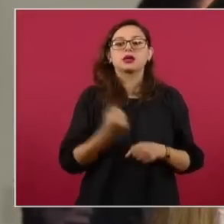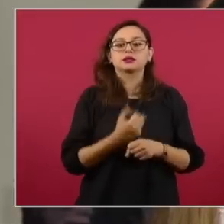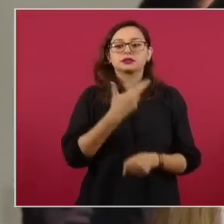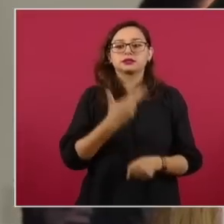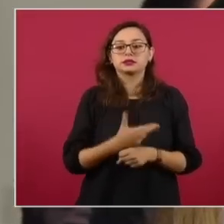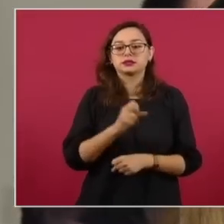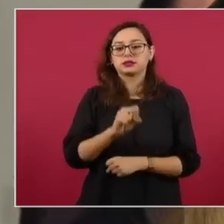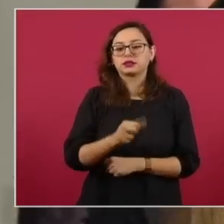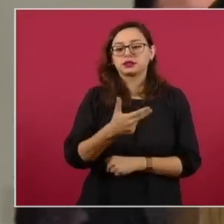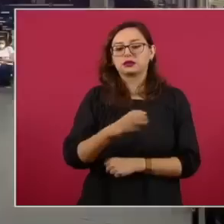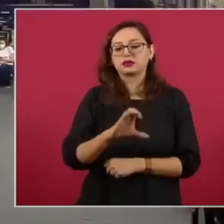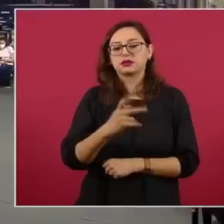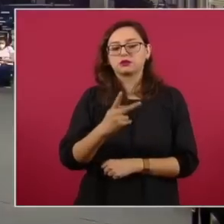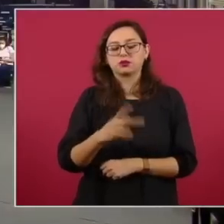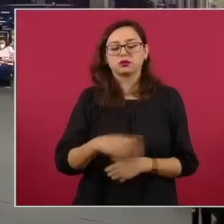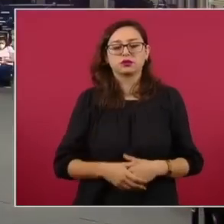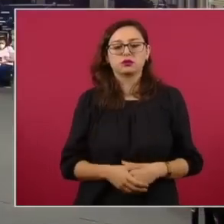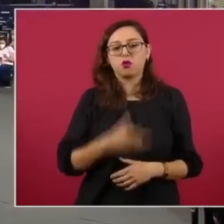de Hacienda, Luis Videgaray.